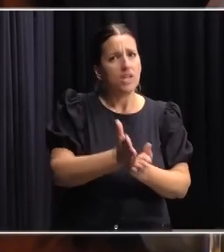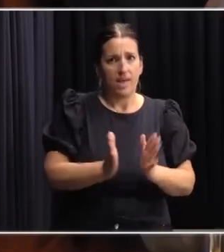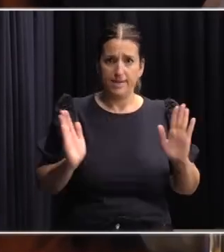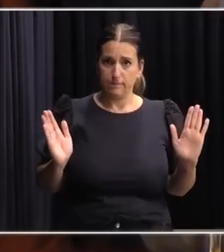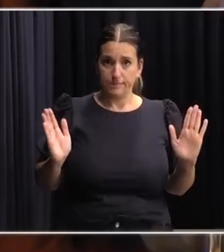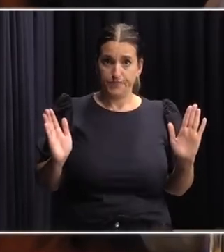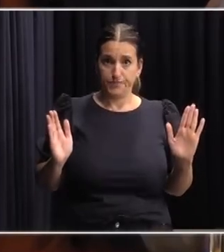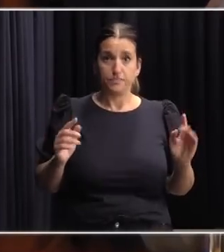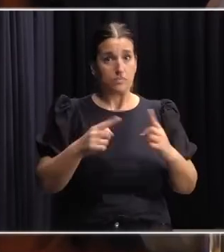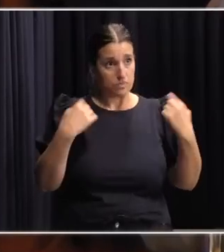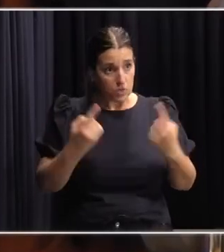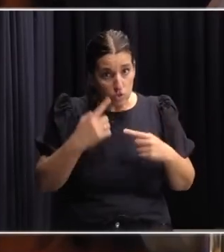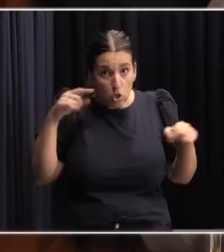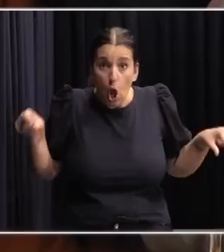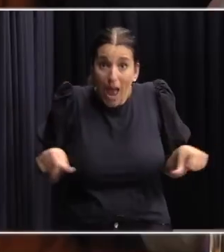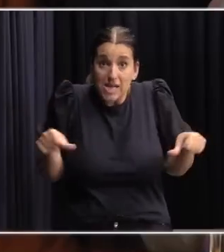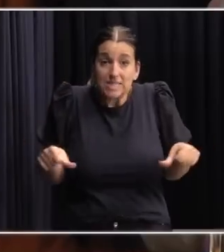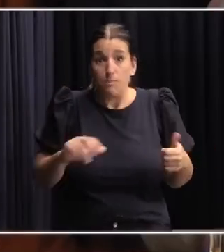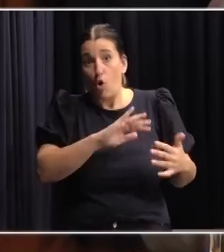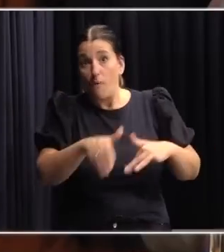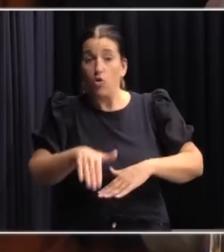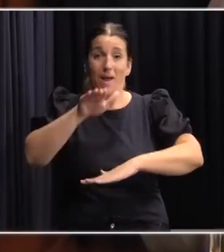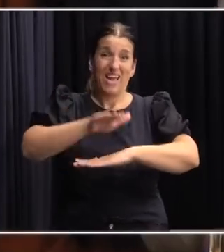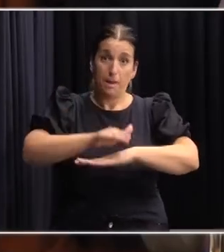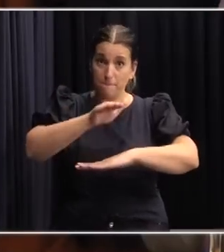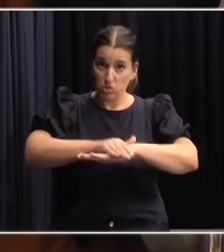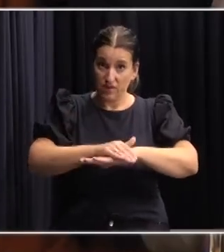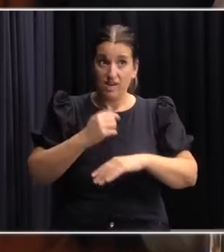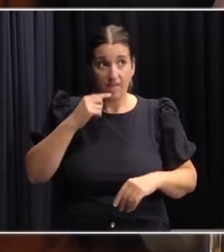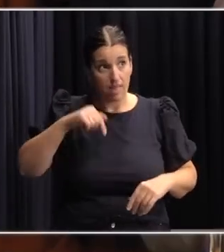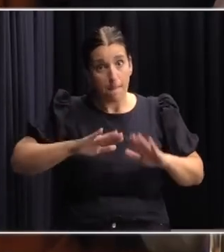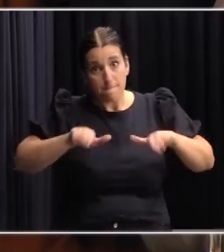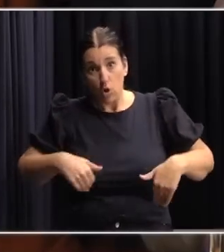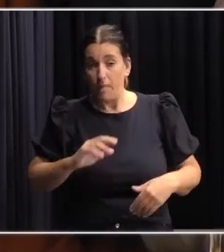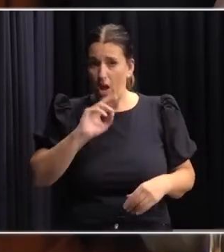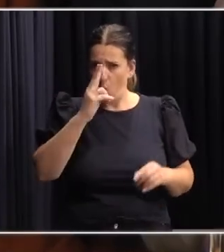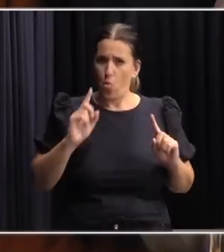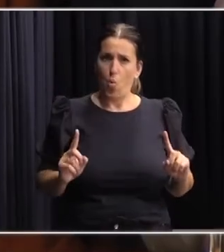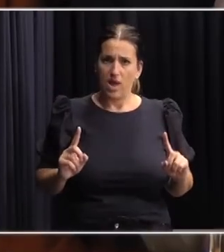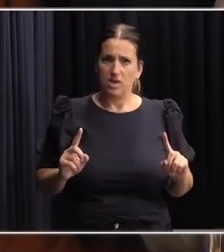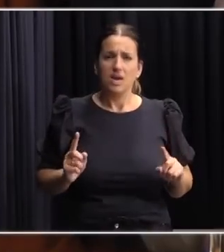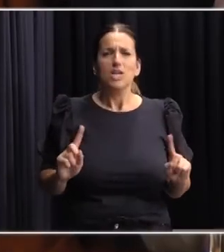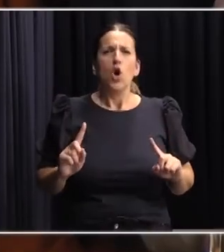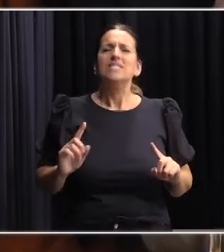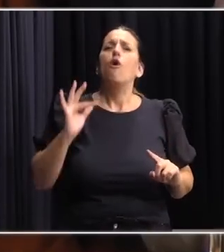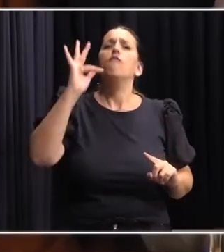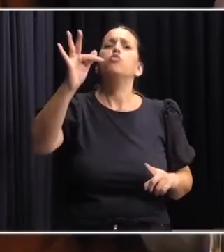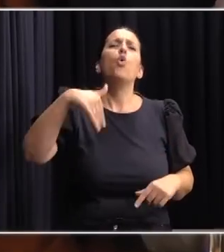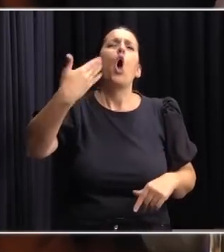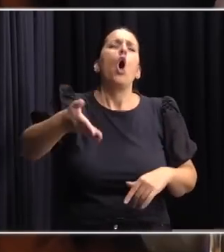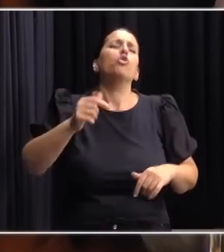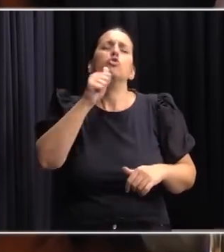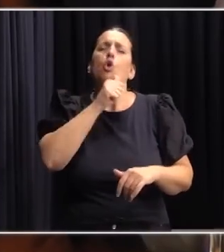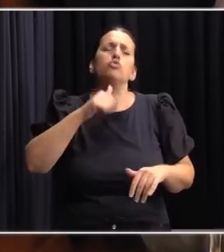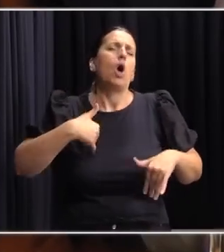que la hacemos como acto de responsabilidad nacional, y no se lo vamos a dejar al próximo gobierno,